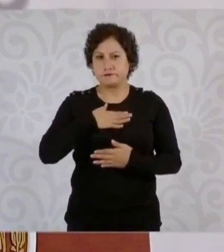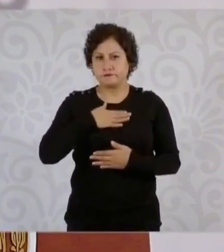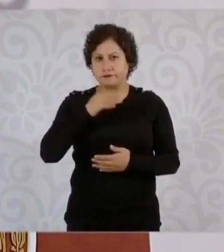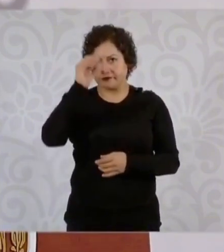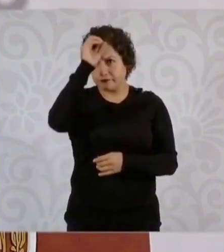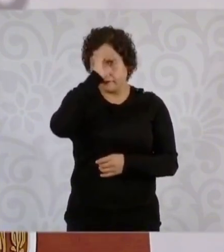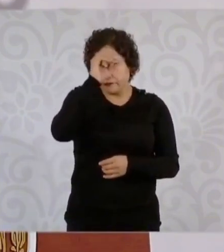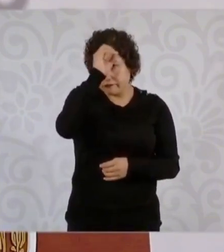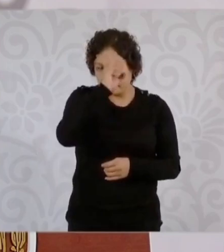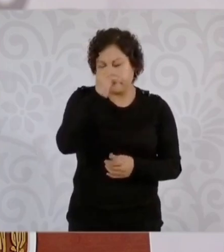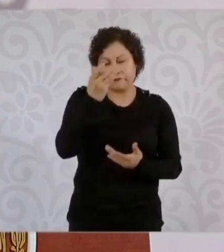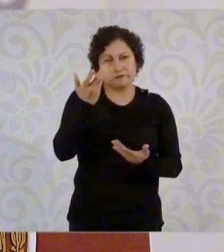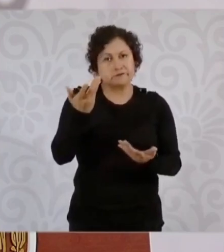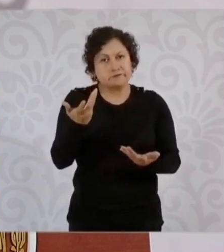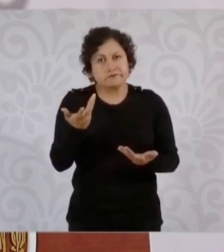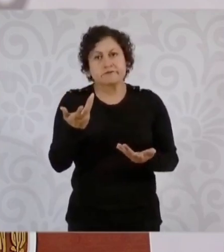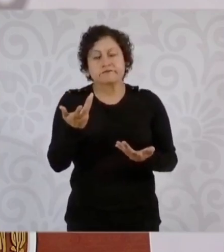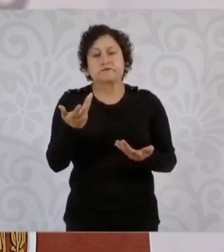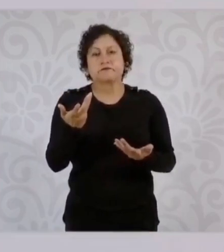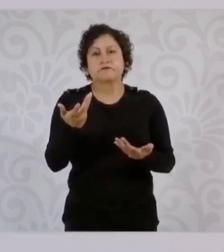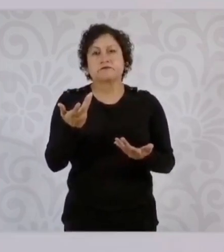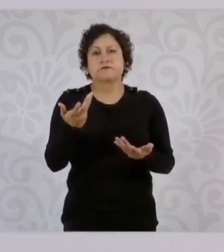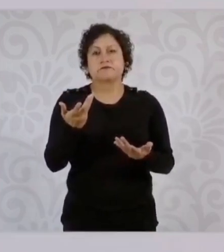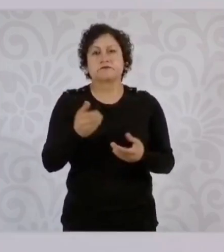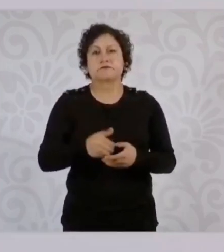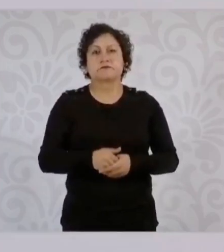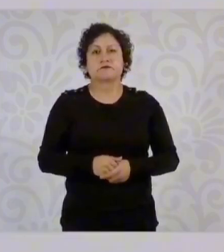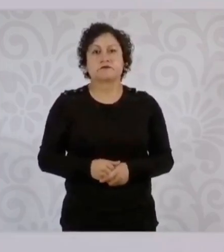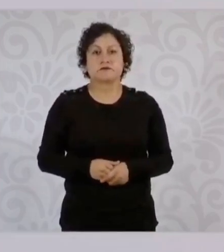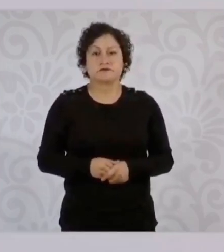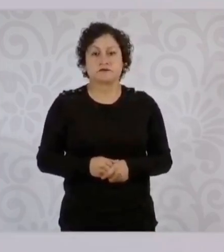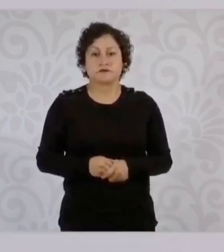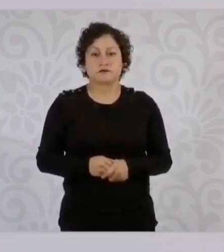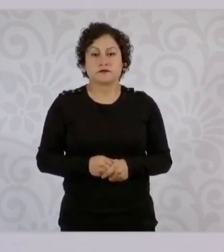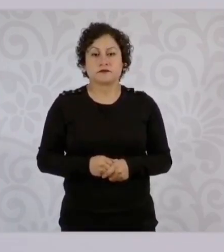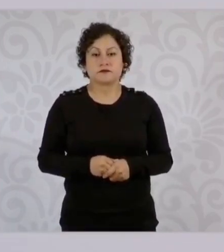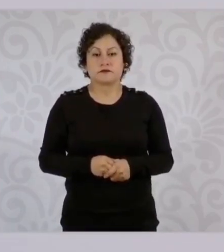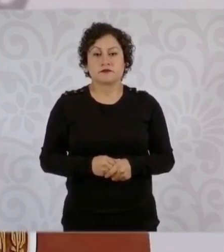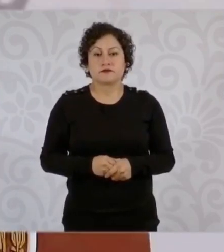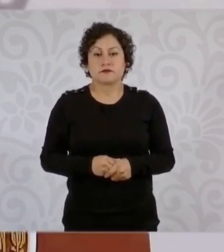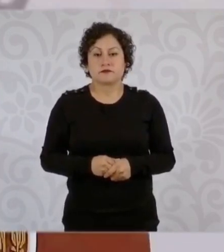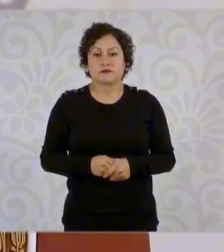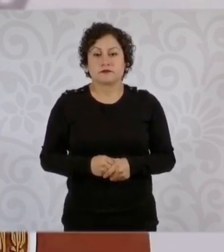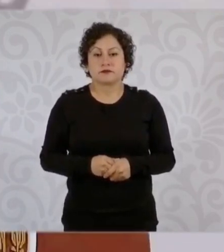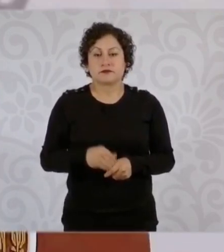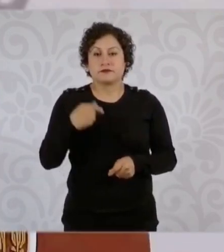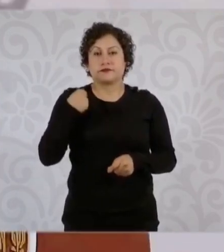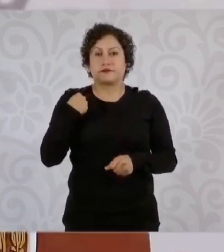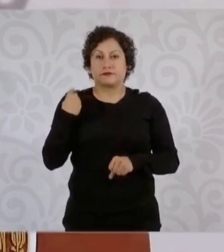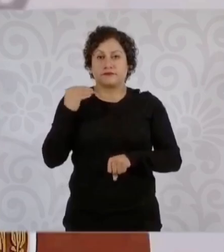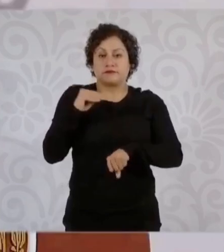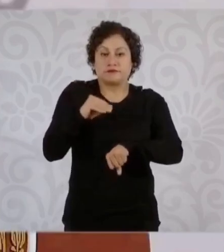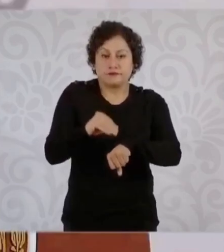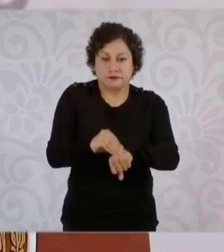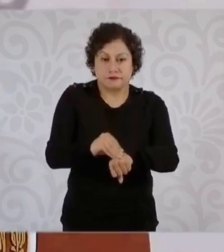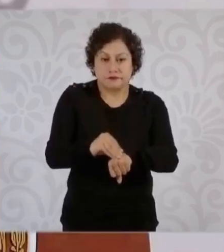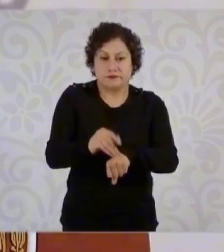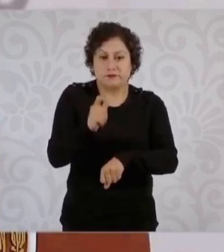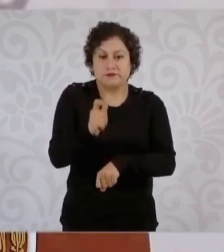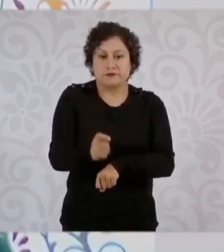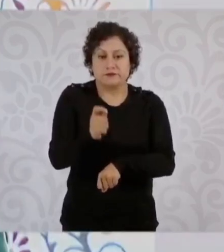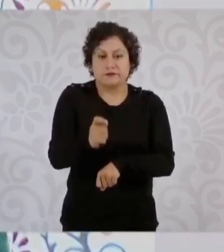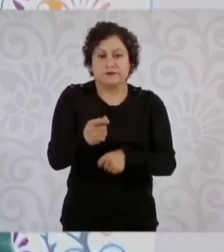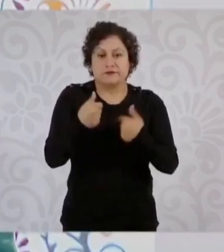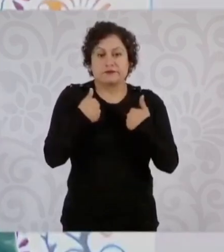no sé ni cómo calificar, la verdad,